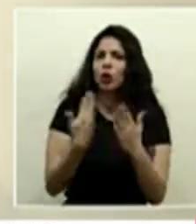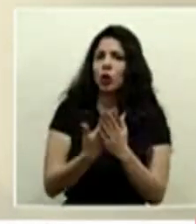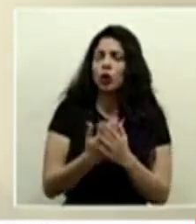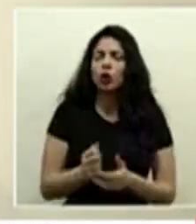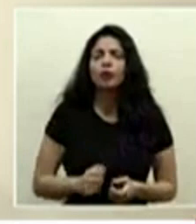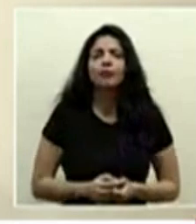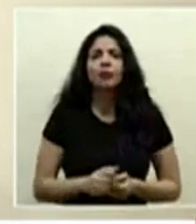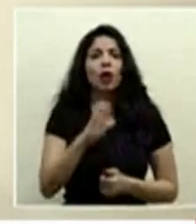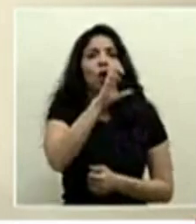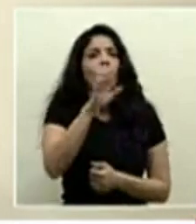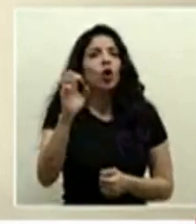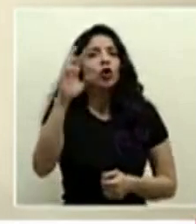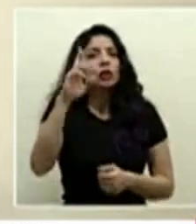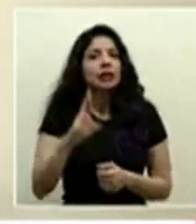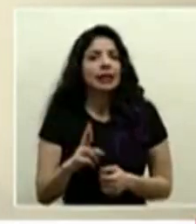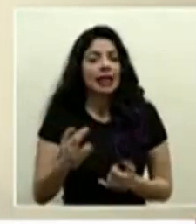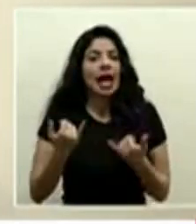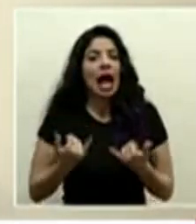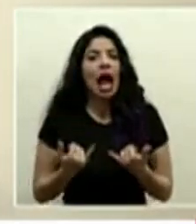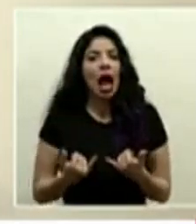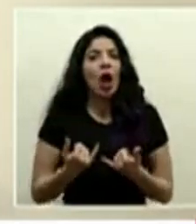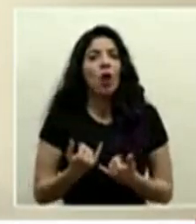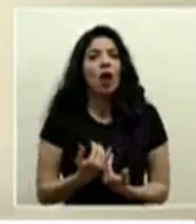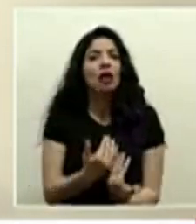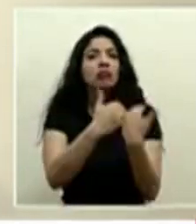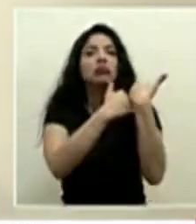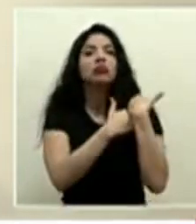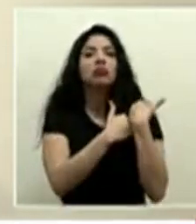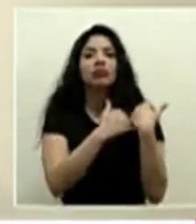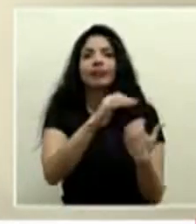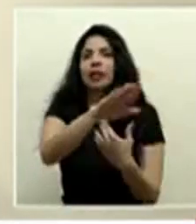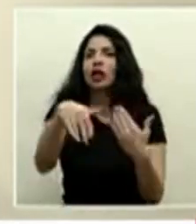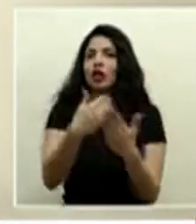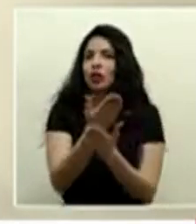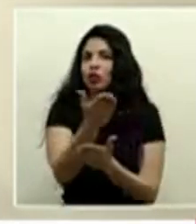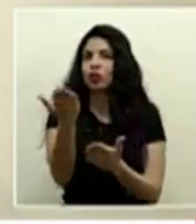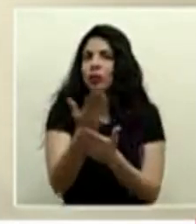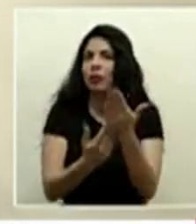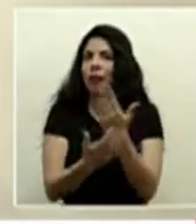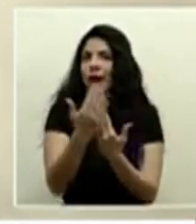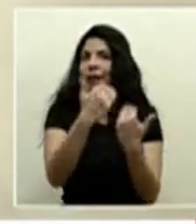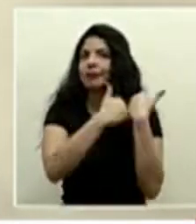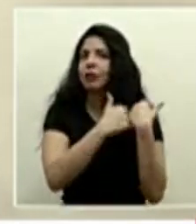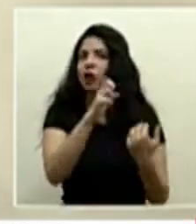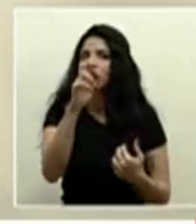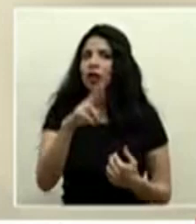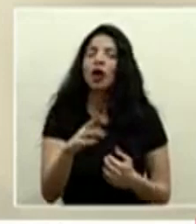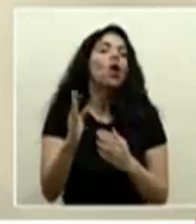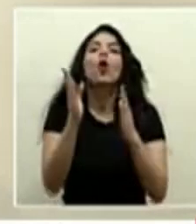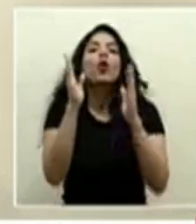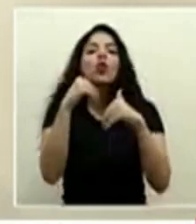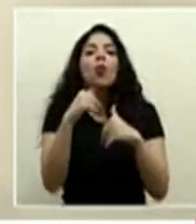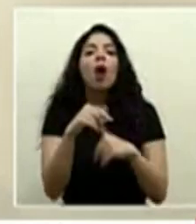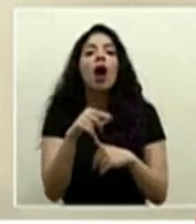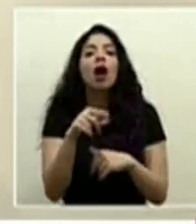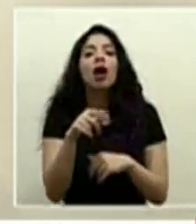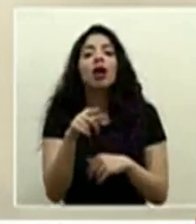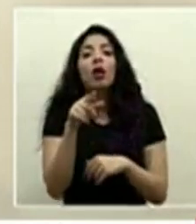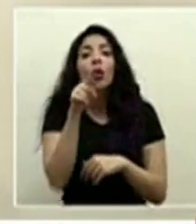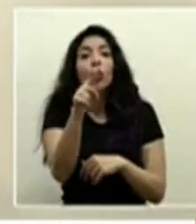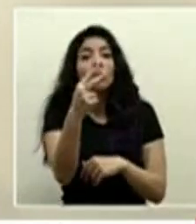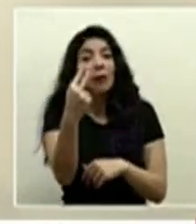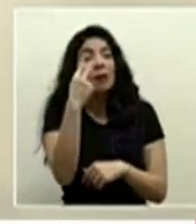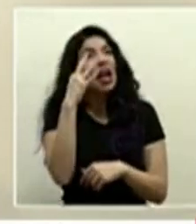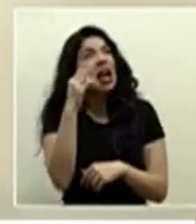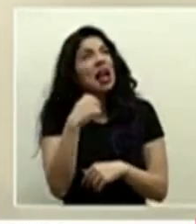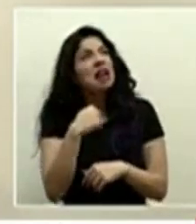y que Costa Rica está en las manos de todos y todas así se los digo aquí no hay una acción que usted que está viendo